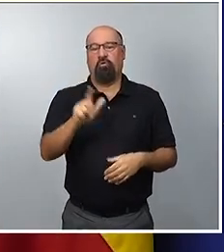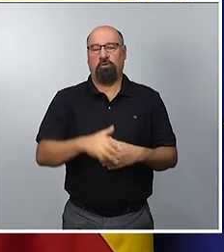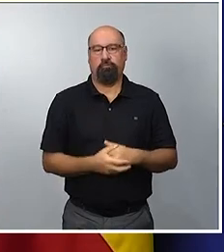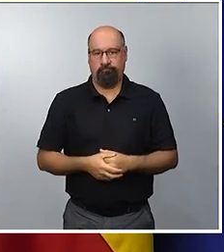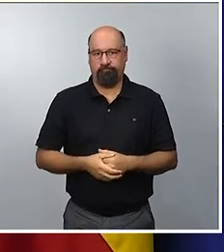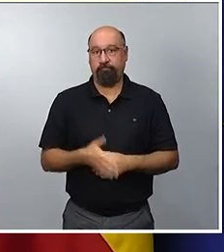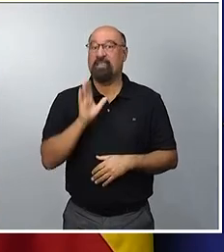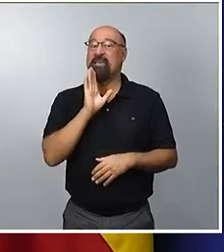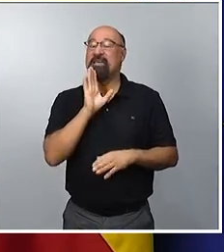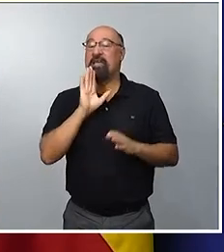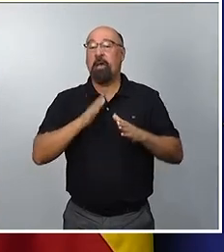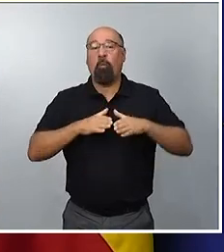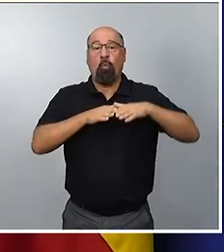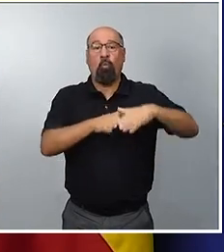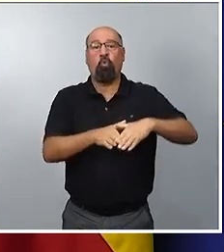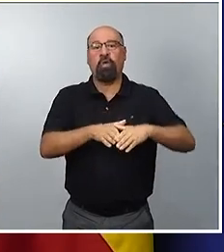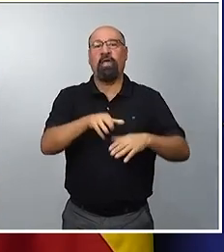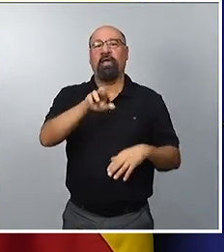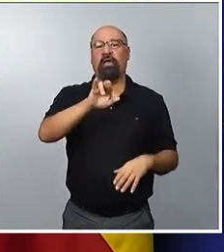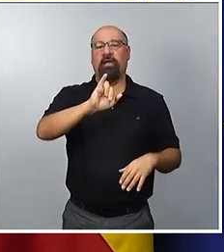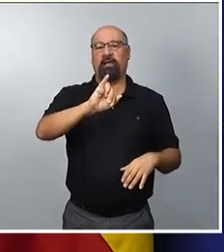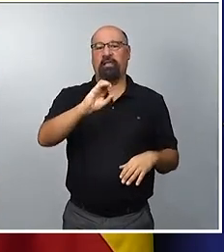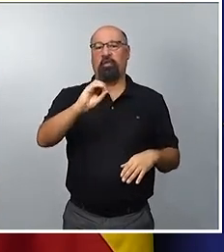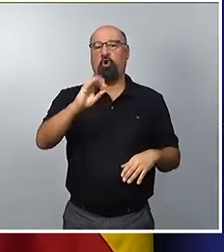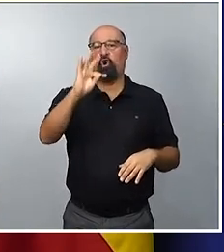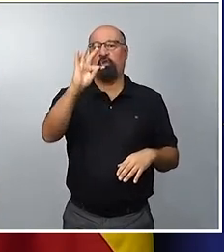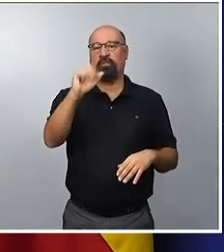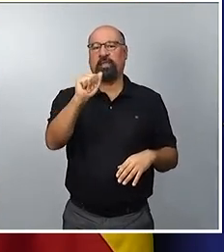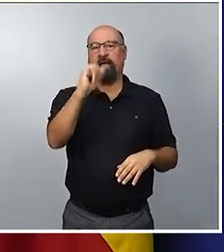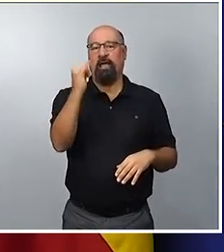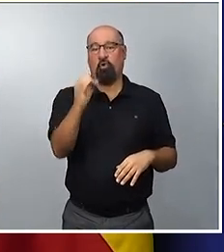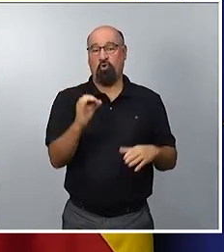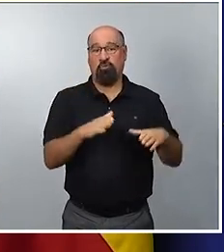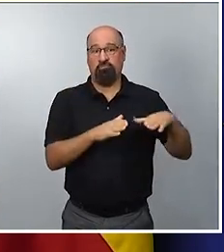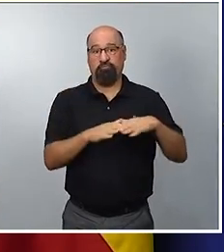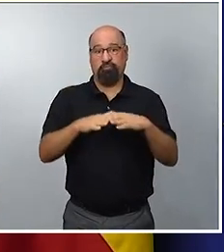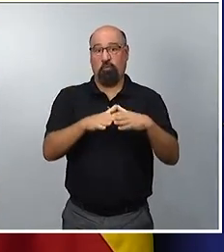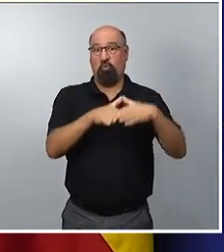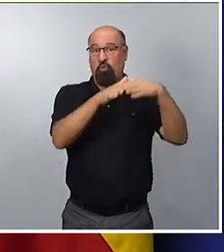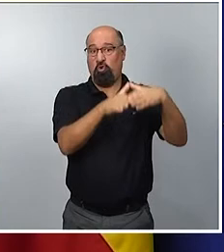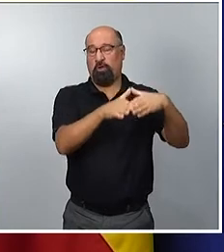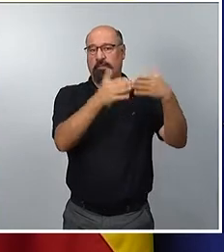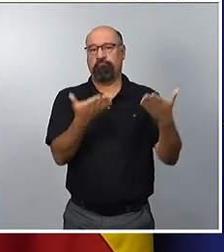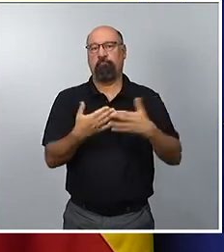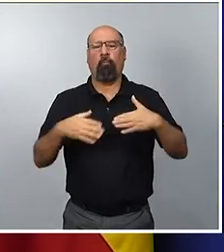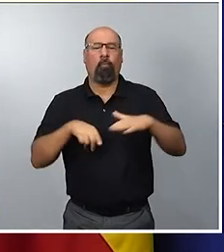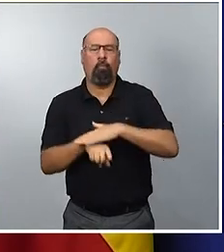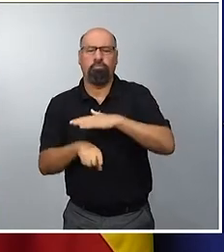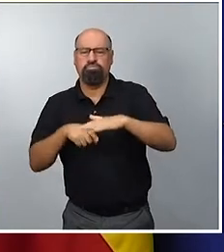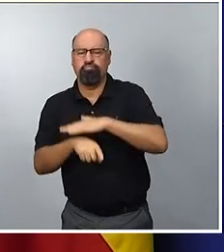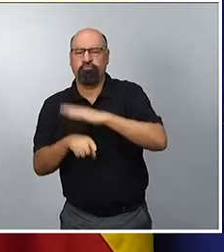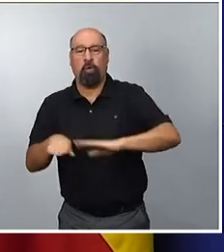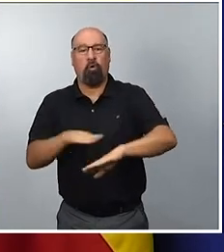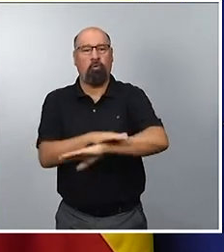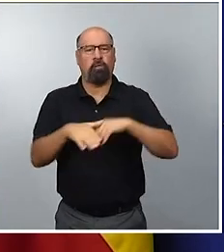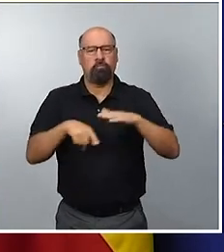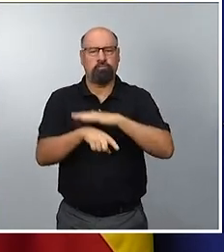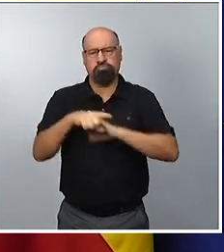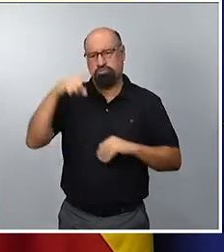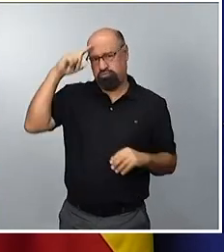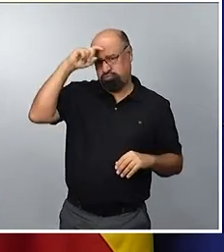Río Tajo, lo que les puedo transmitir es que el Gobierno ha realizado todas las gestiones desde el comienzo, sin descanso.